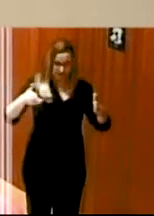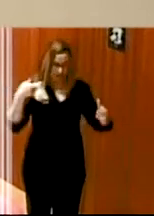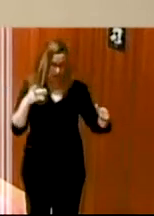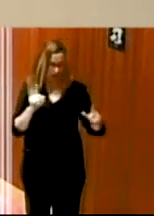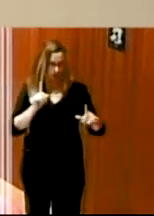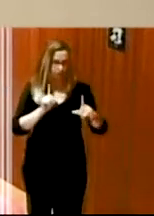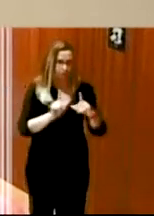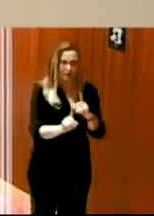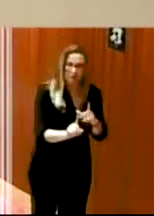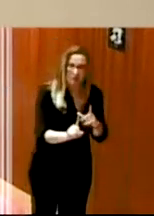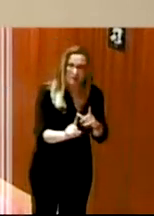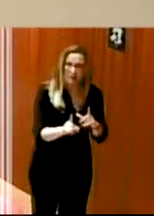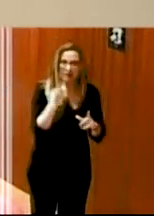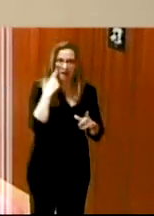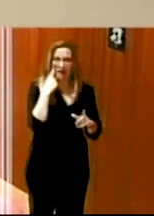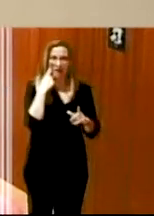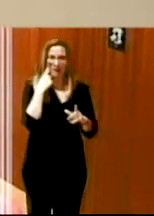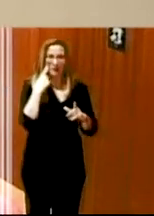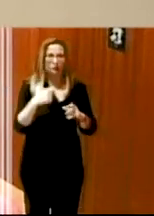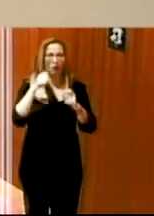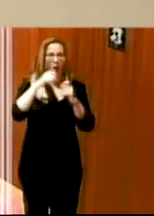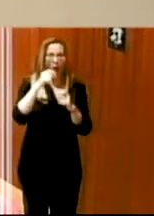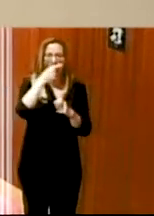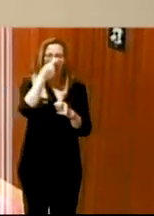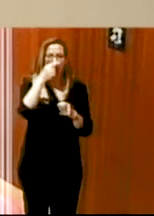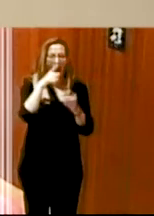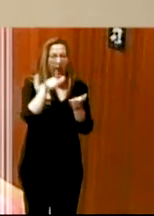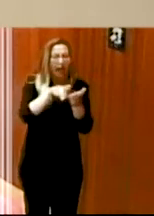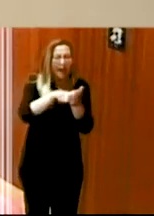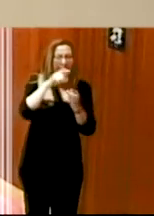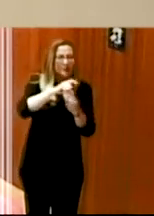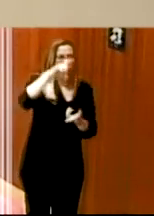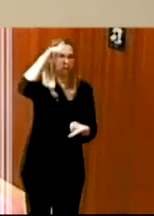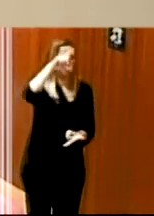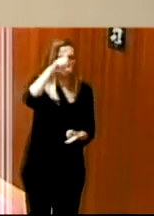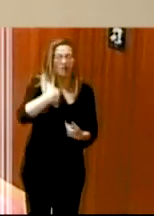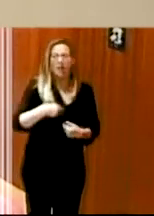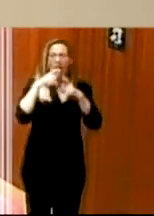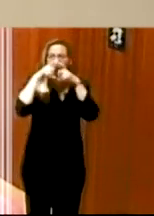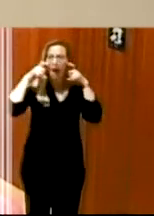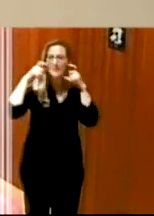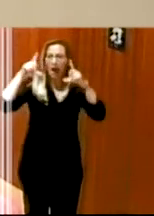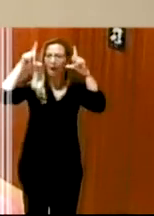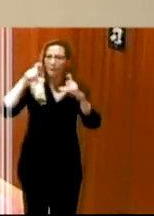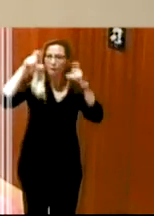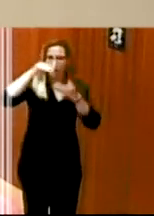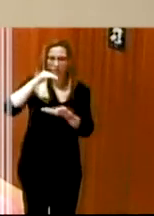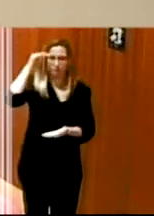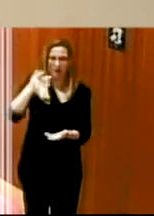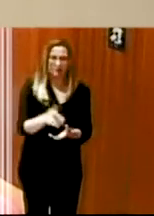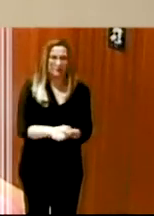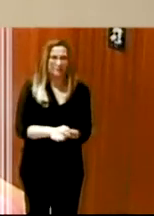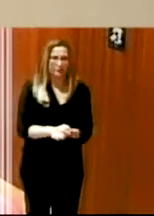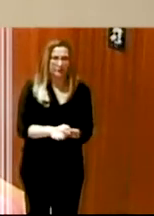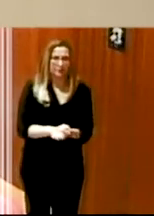carteles con las letras en grande, uso de la mascarilla, la foto con la mascarilla, uso del gel, el foto,